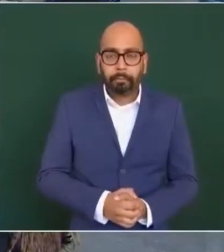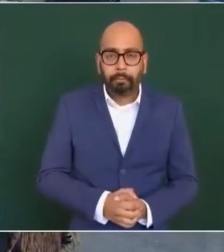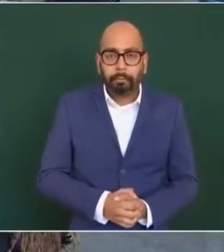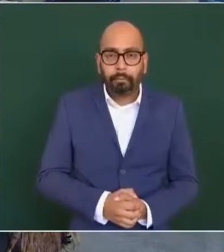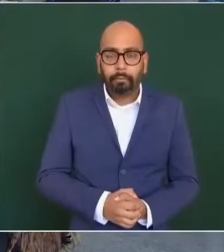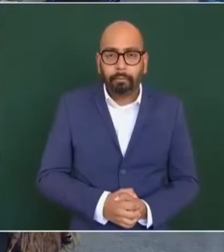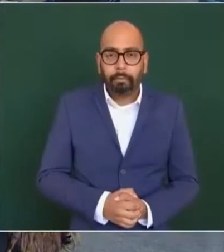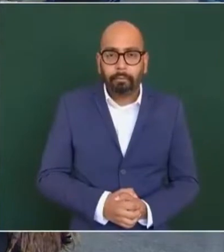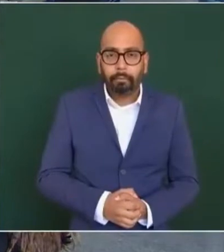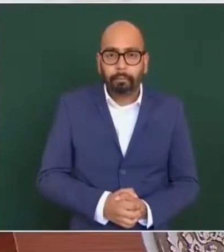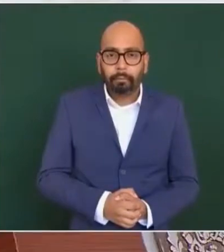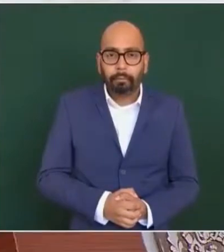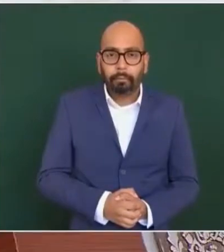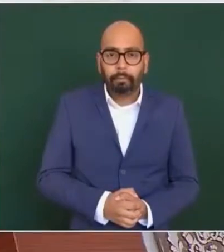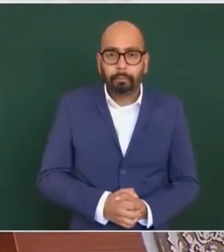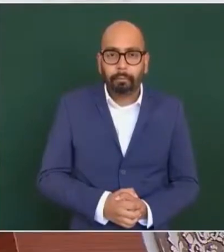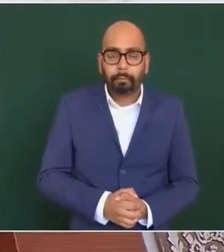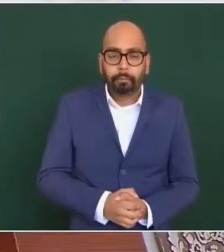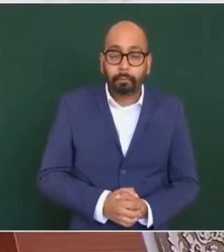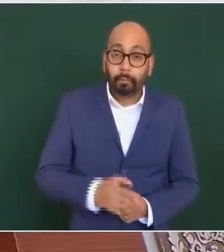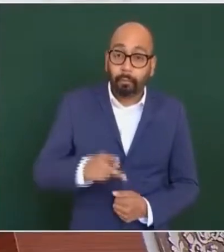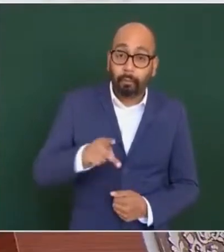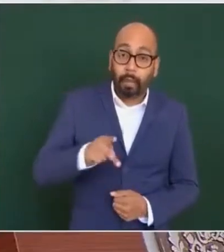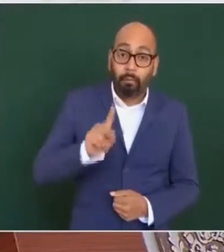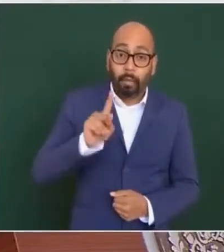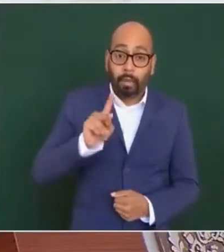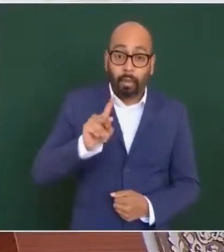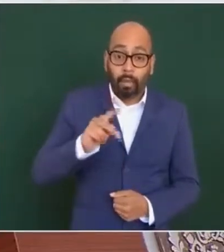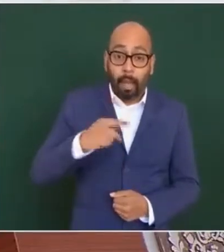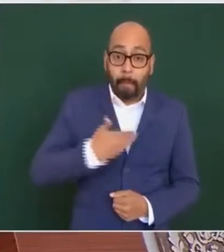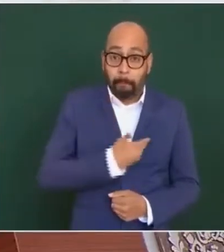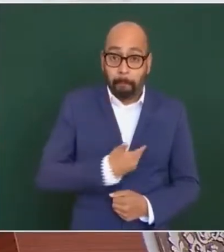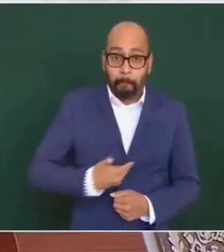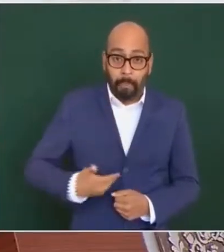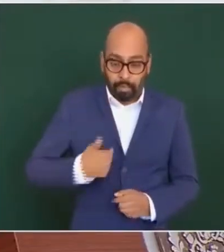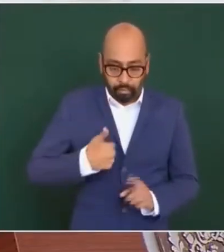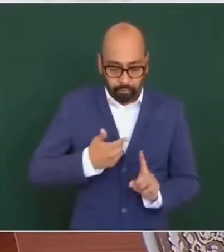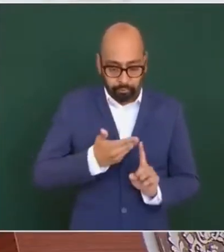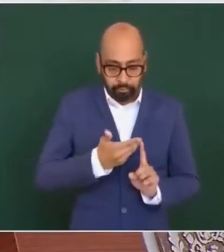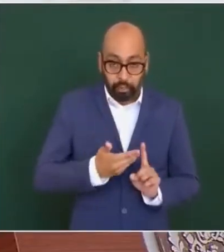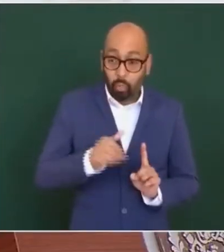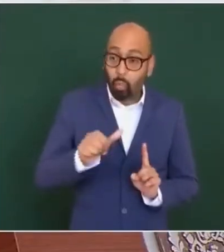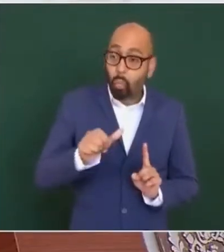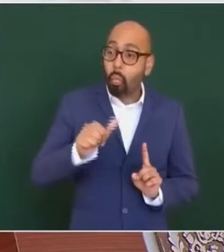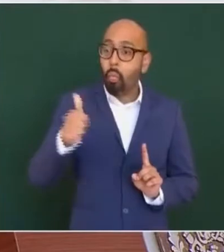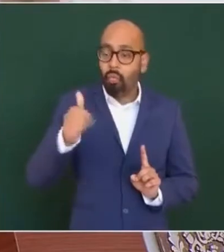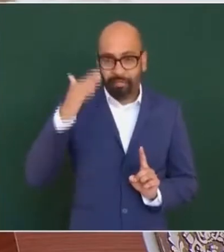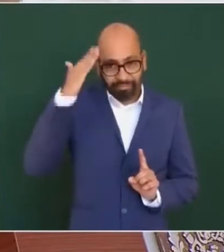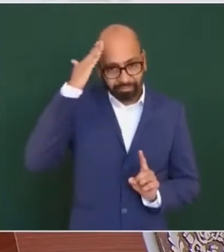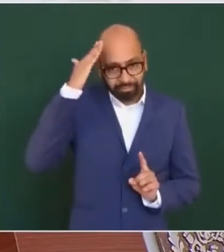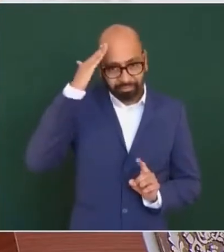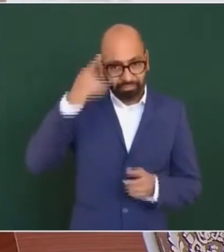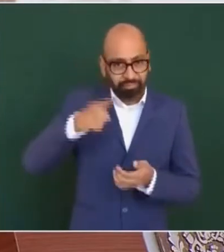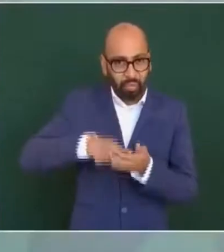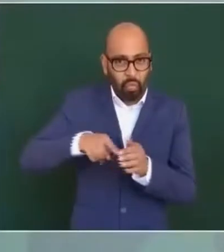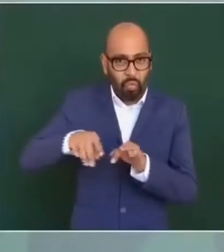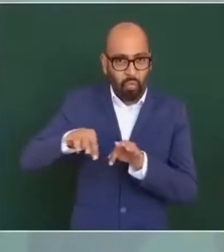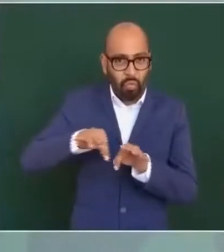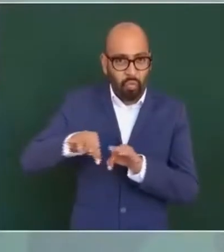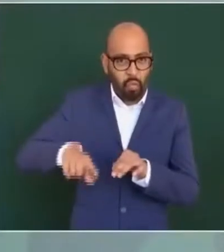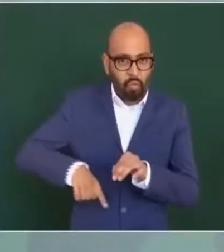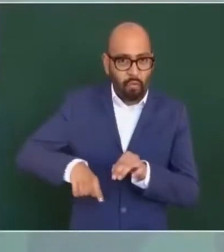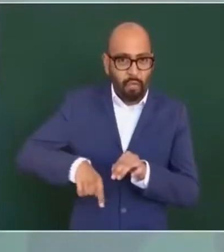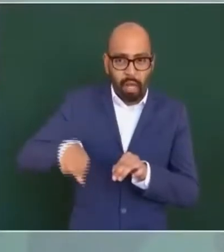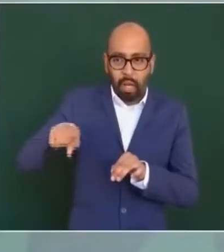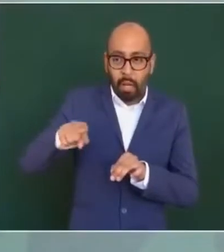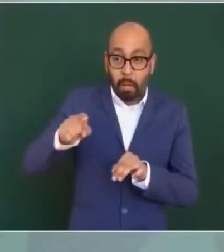Pero nadie puede ganar más que el presidente. Hay algunas excepciones,